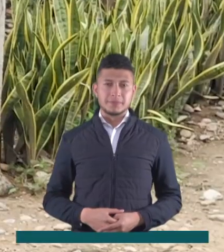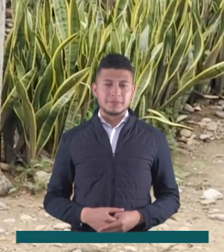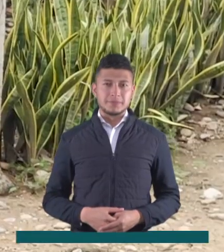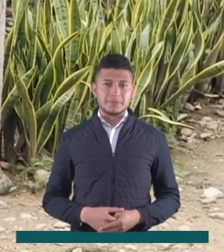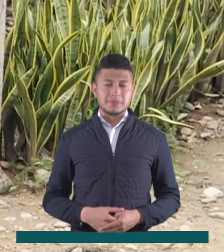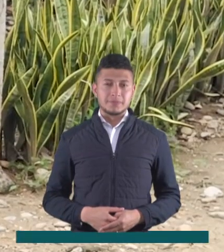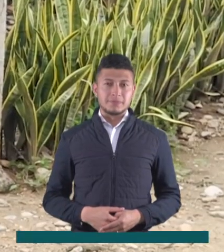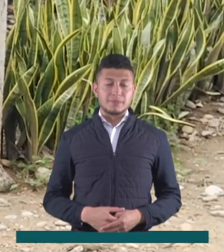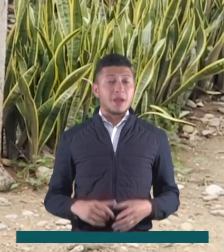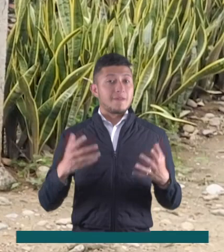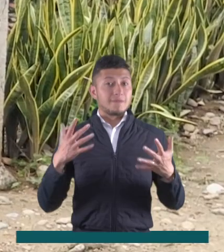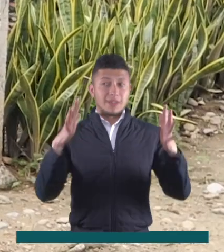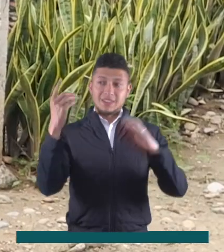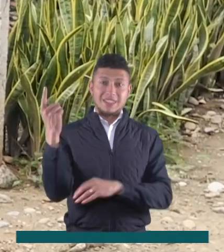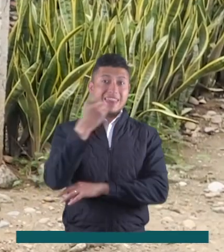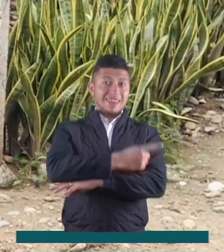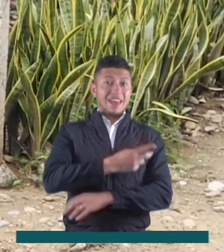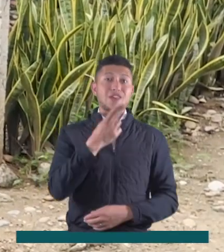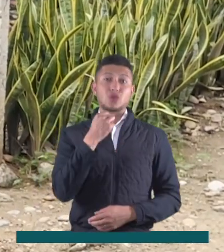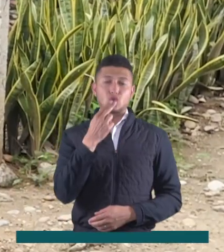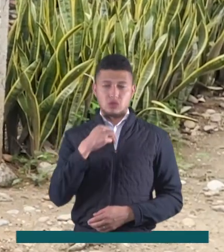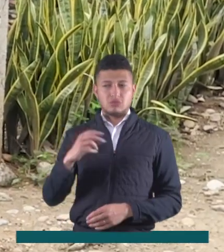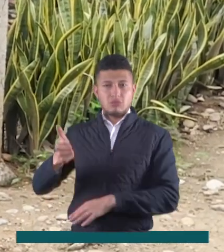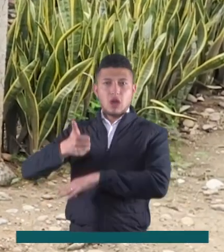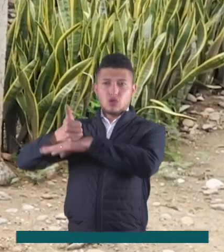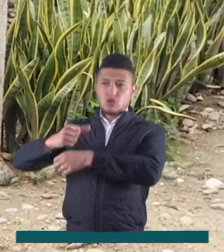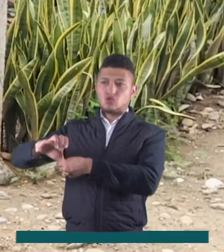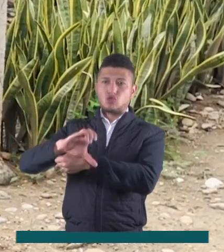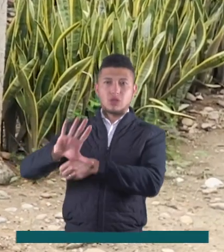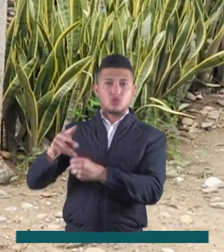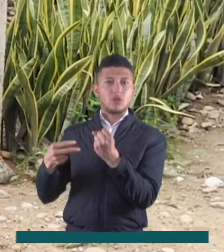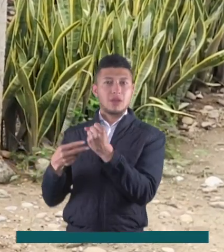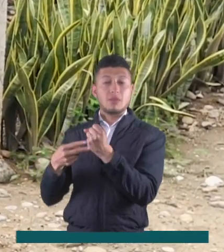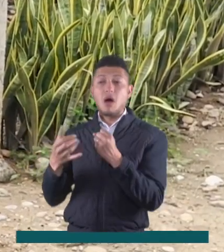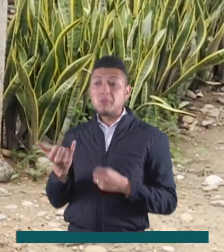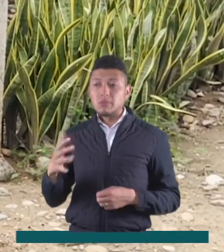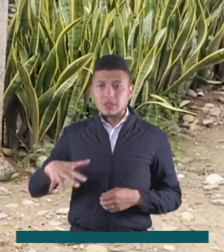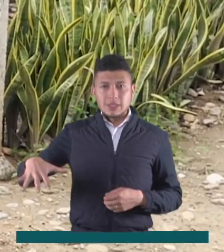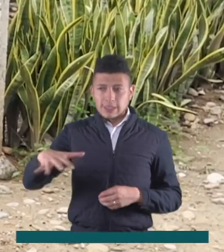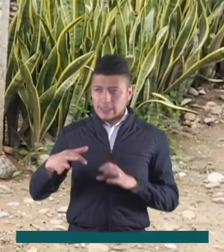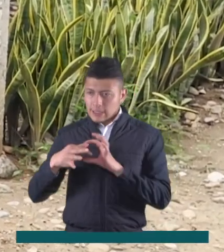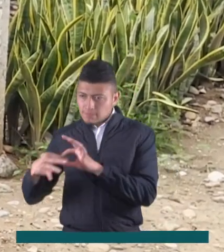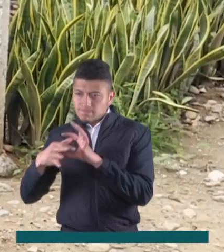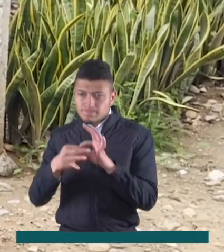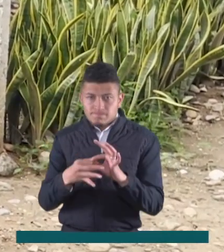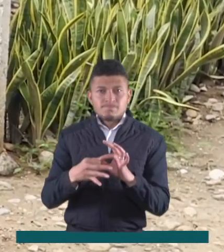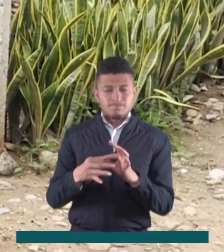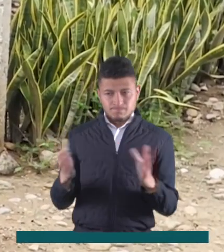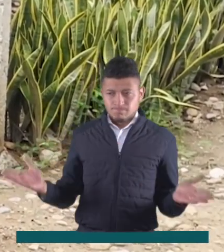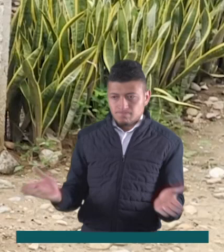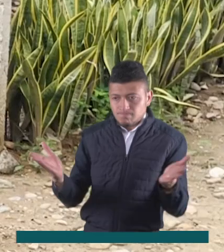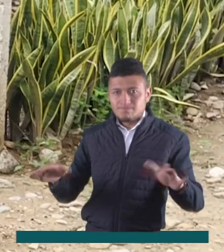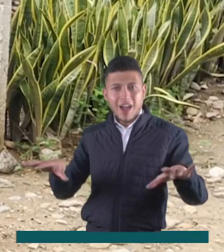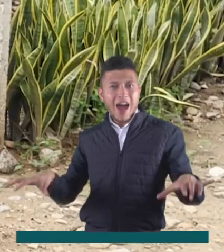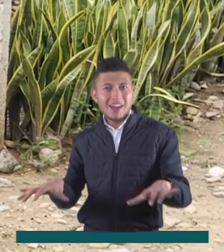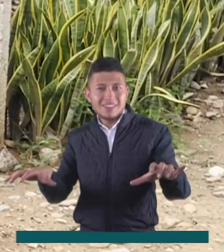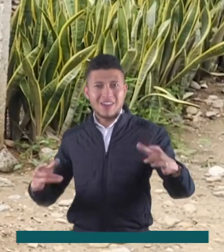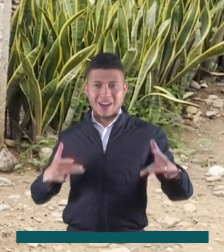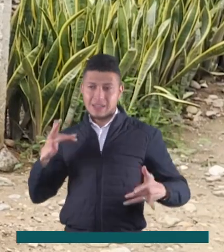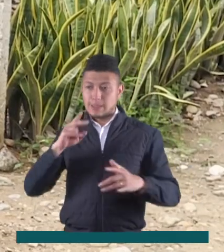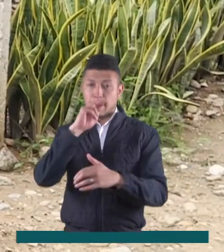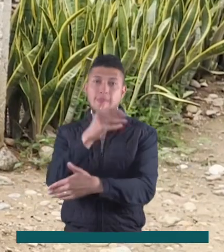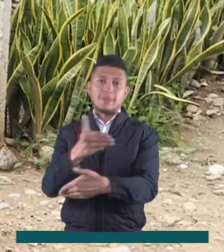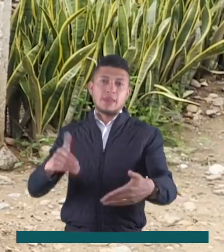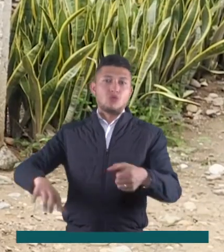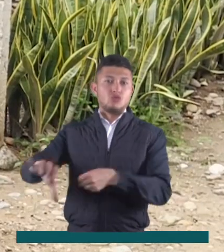Con el ánimo de festejar el Día de los Dulces, las autoridades en la ciudad de Neiva se han vinculado para llevar recreación y actividades